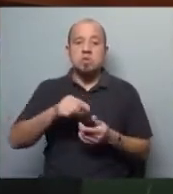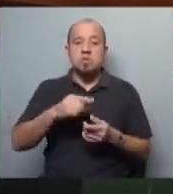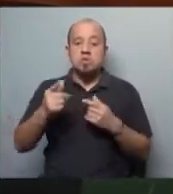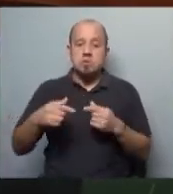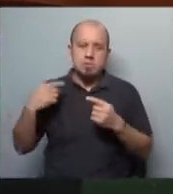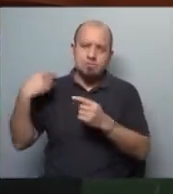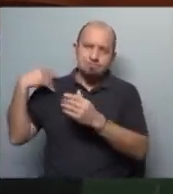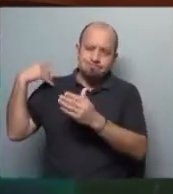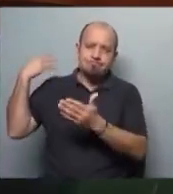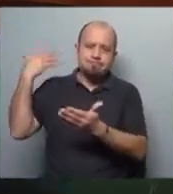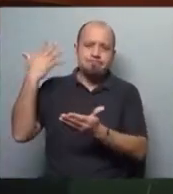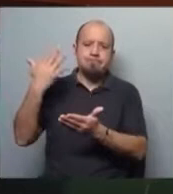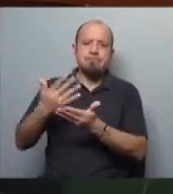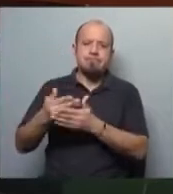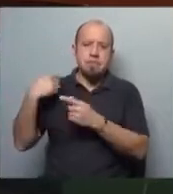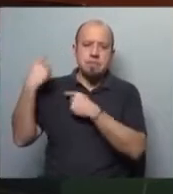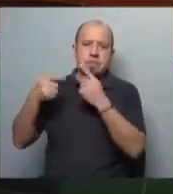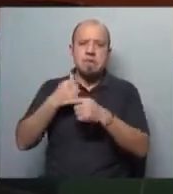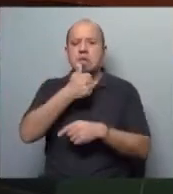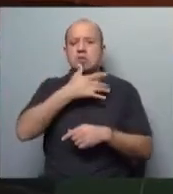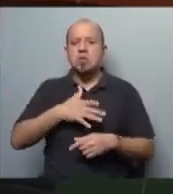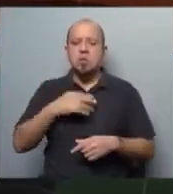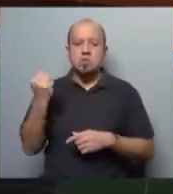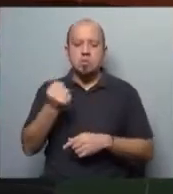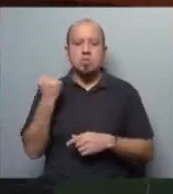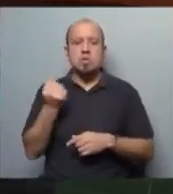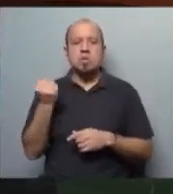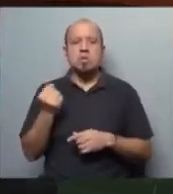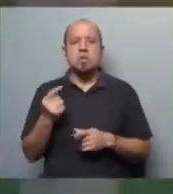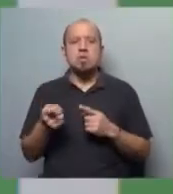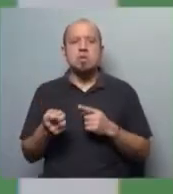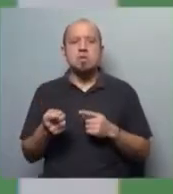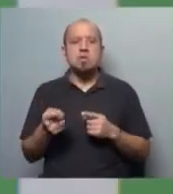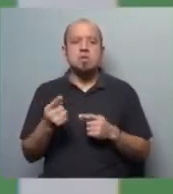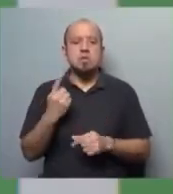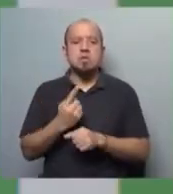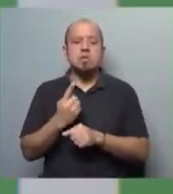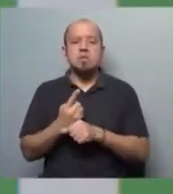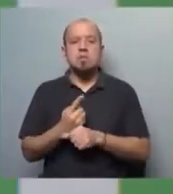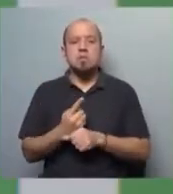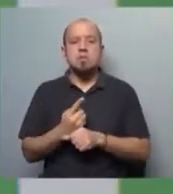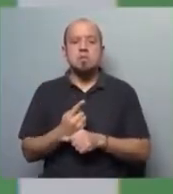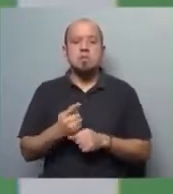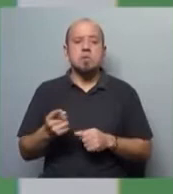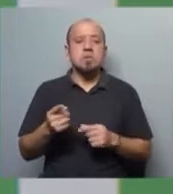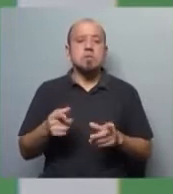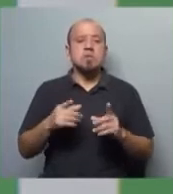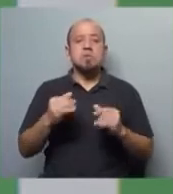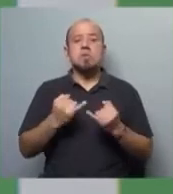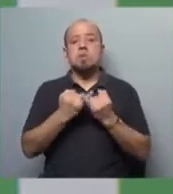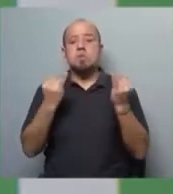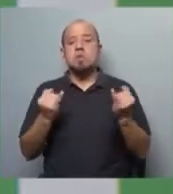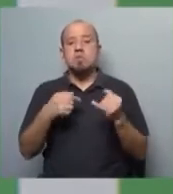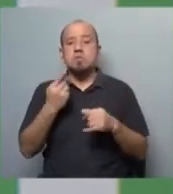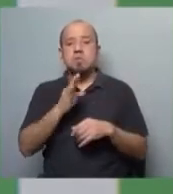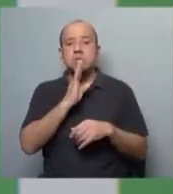herencia, con una historia riquísima, muy importante, la primera nación independiente después de los